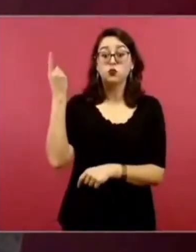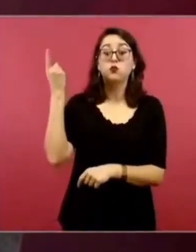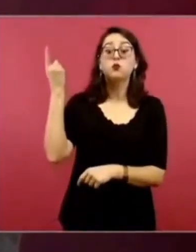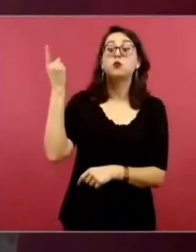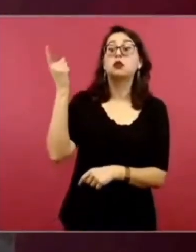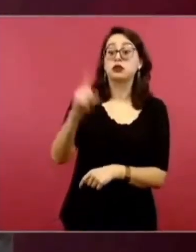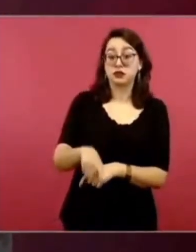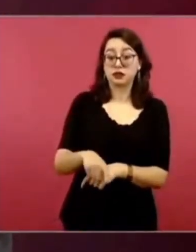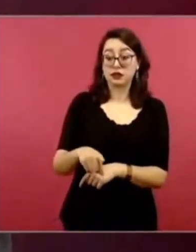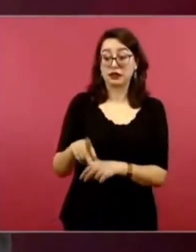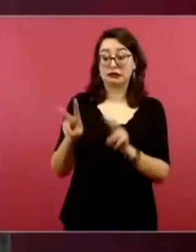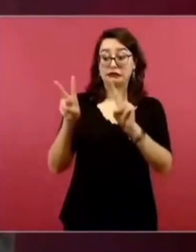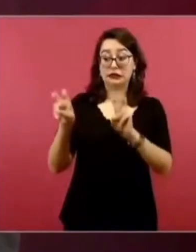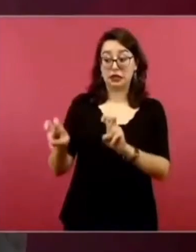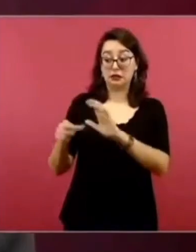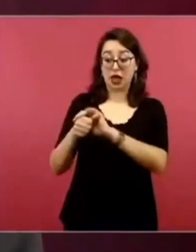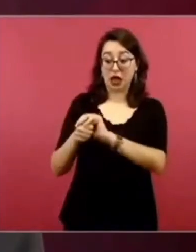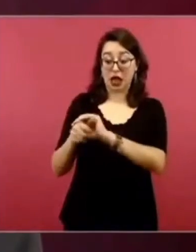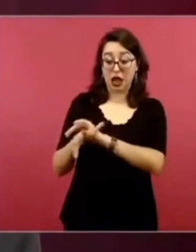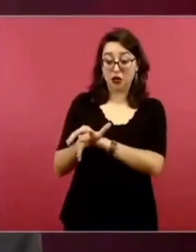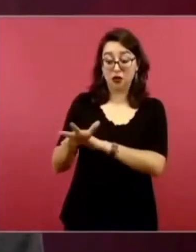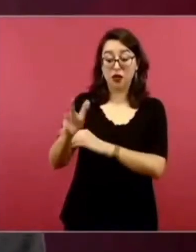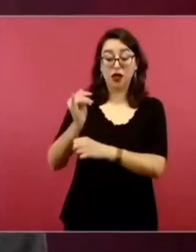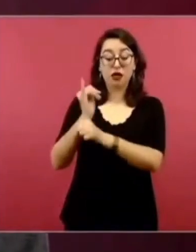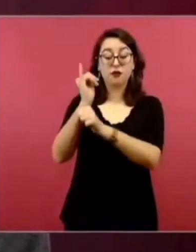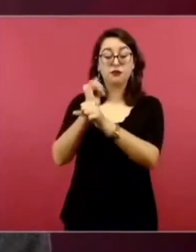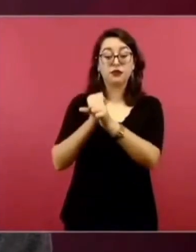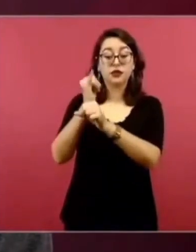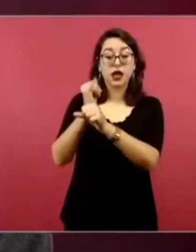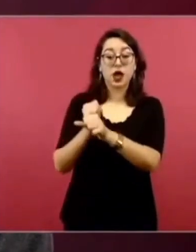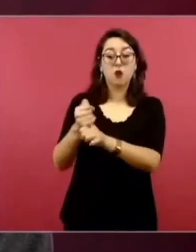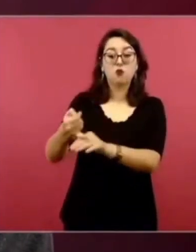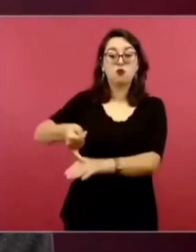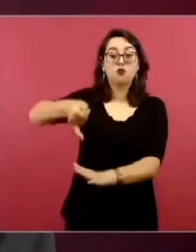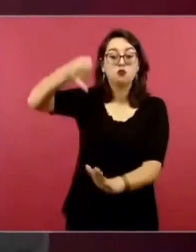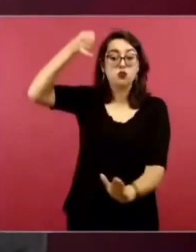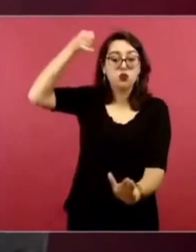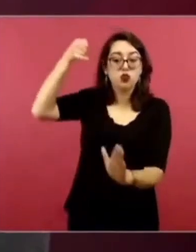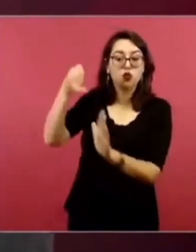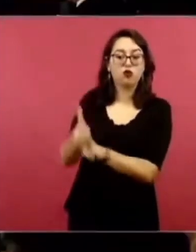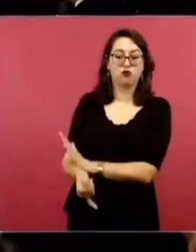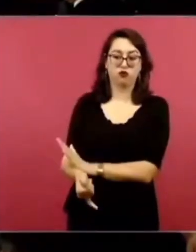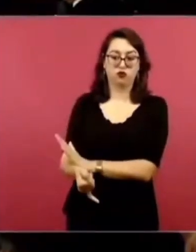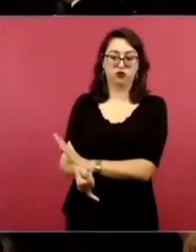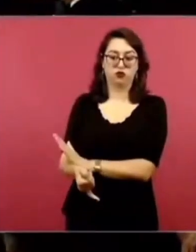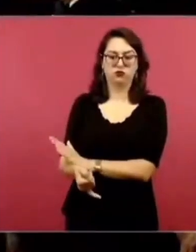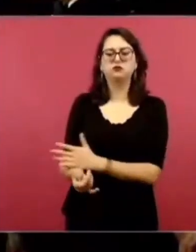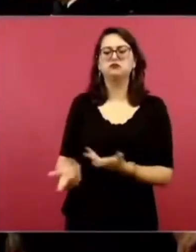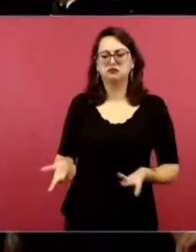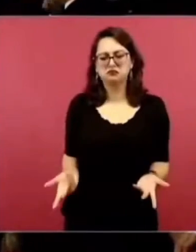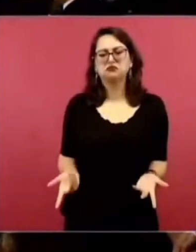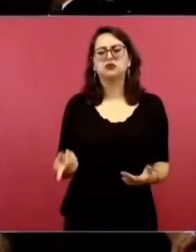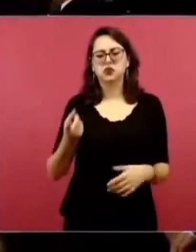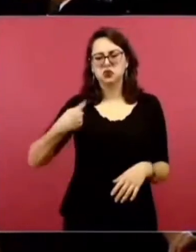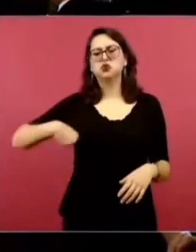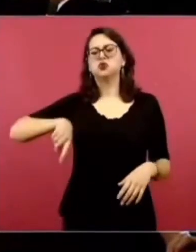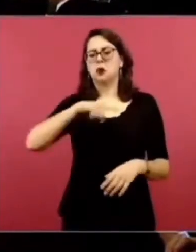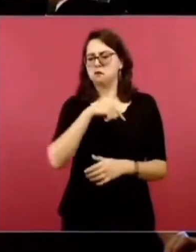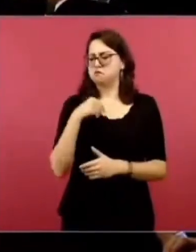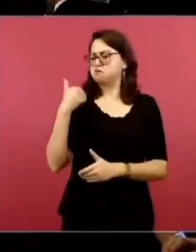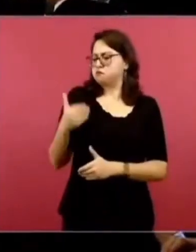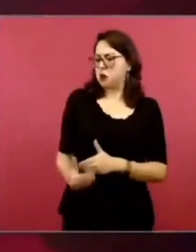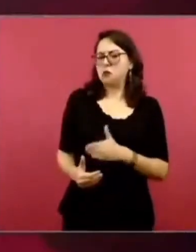a fondo. Y hemos avanzado. Y vamos a seguir. Adelante.